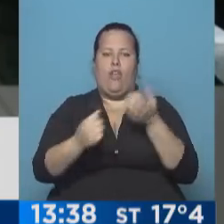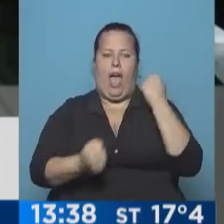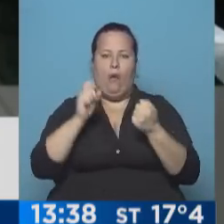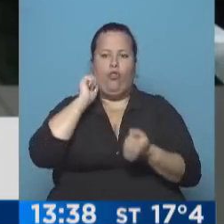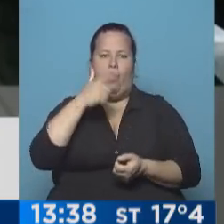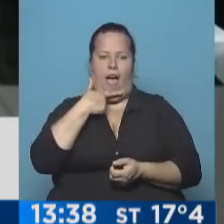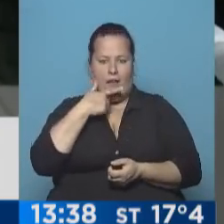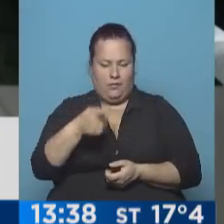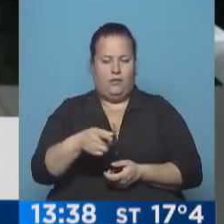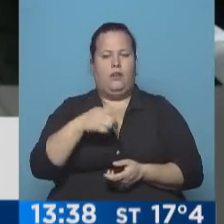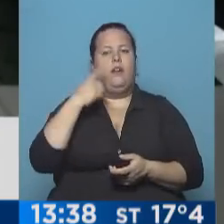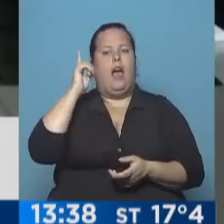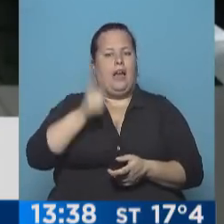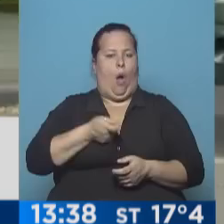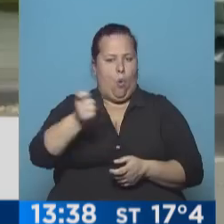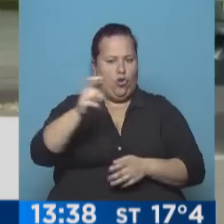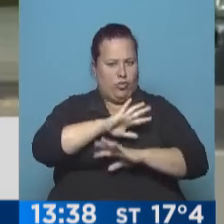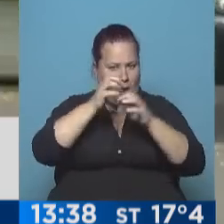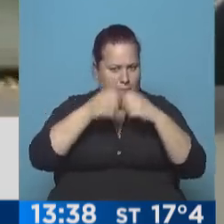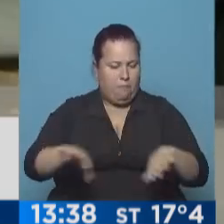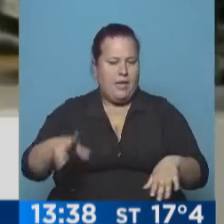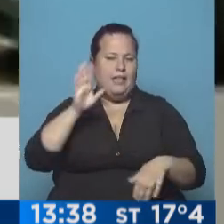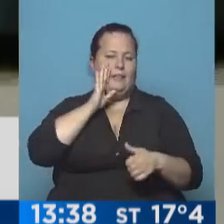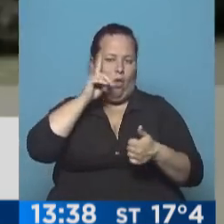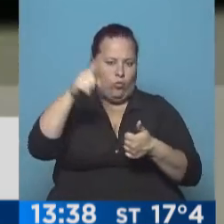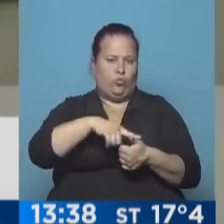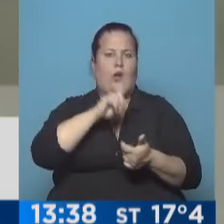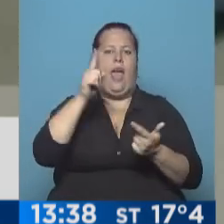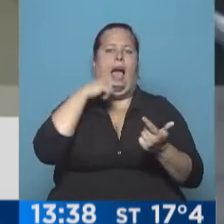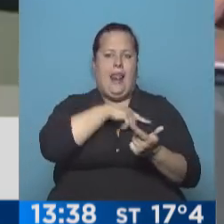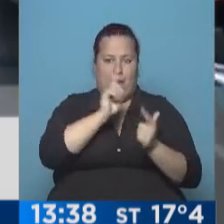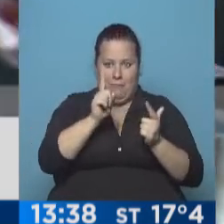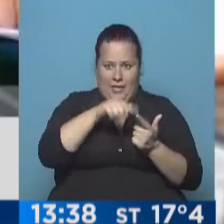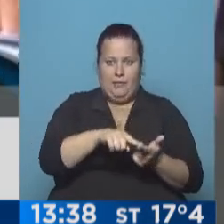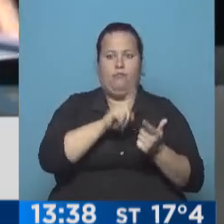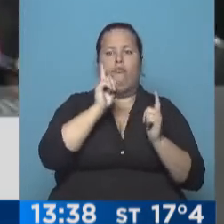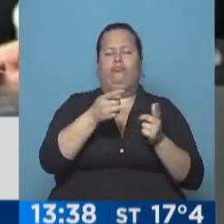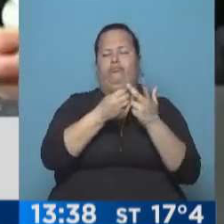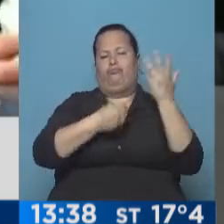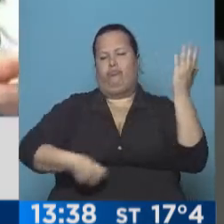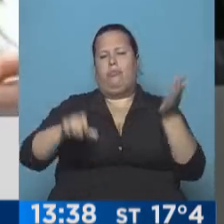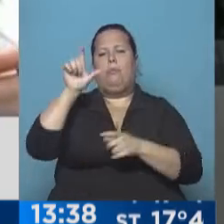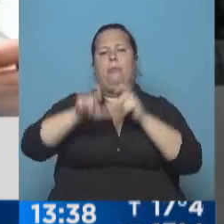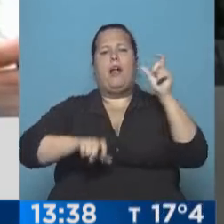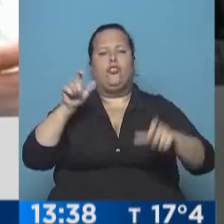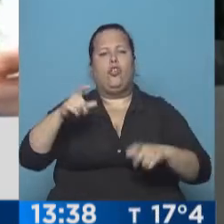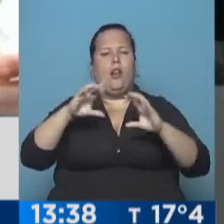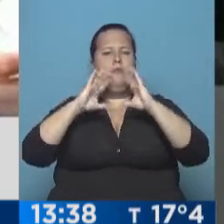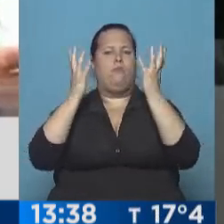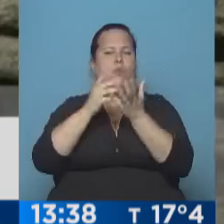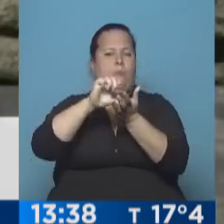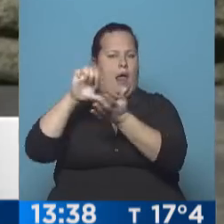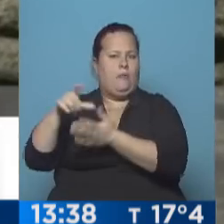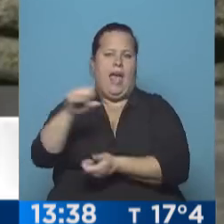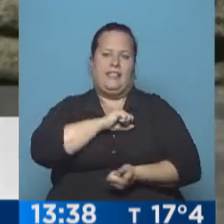gasoleros. Hay causas judiciales abiertas en Estados Unidos, en la propia Alemania y de numerosos usuarios en diversos países